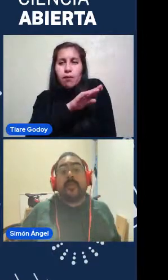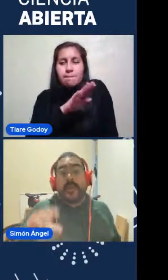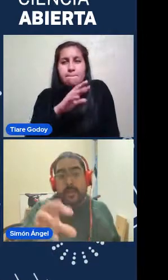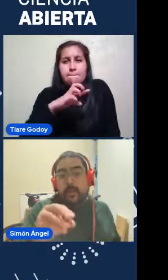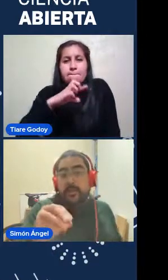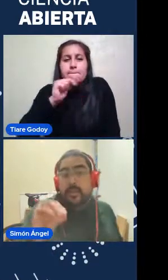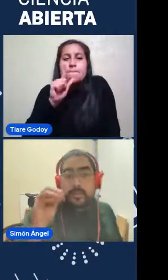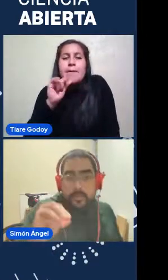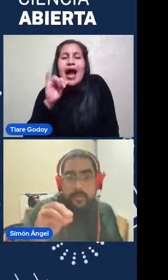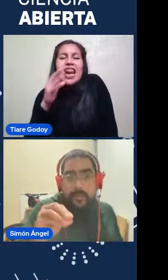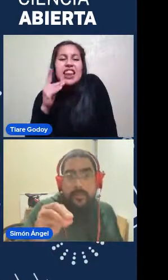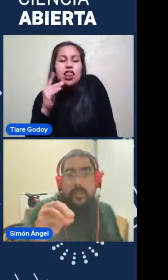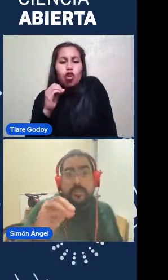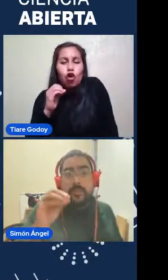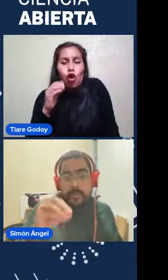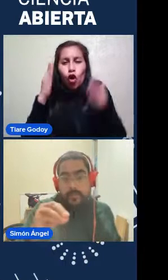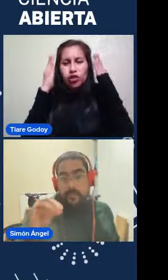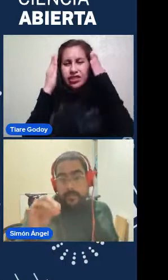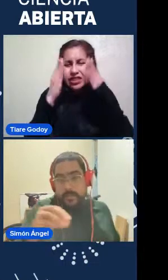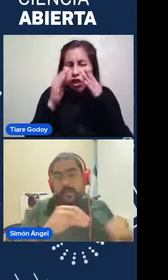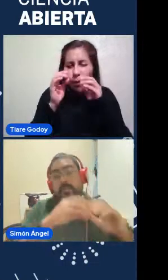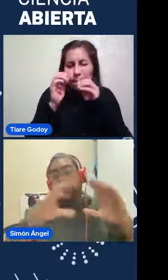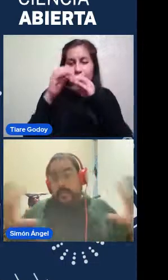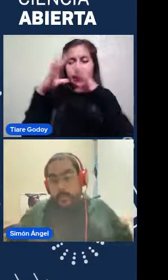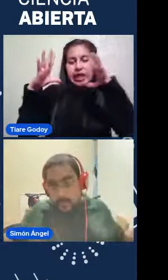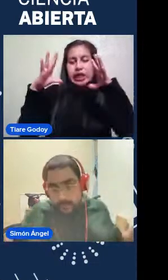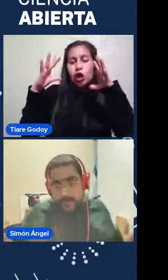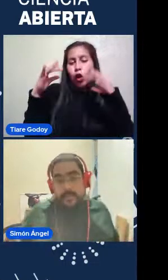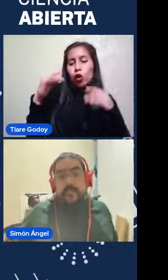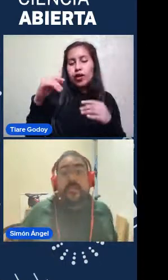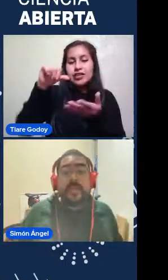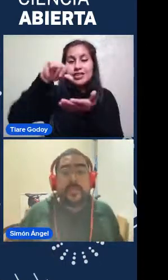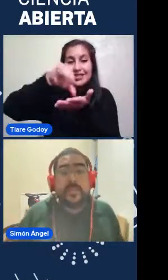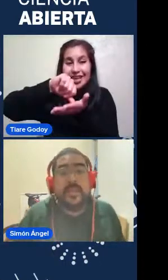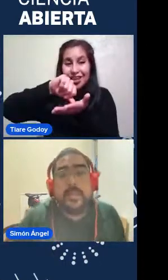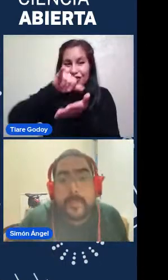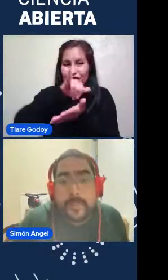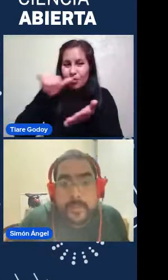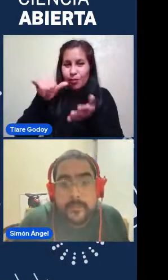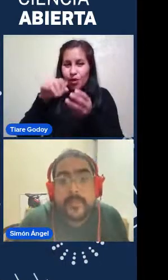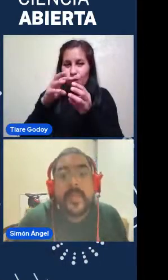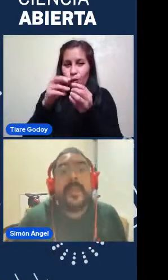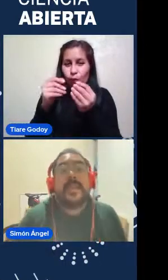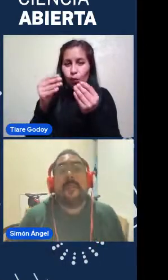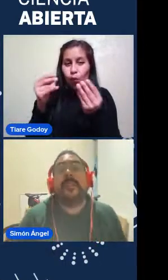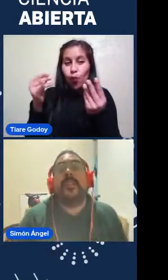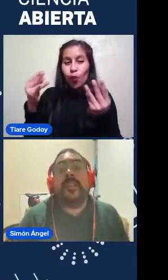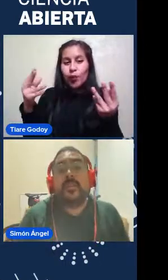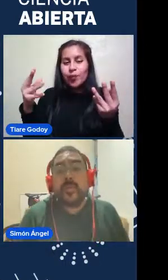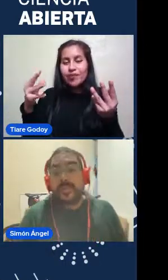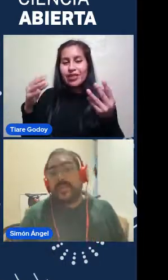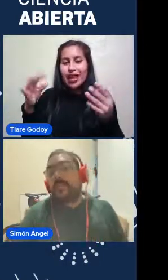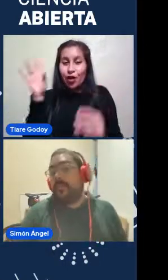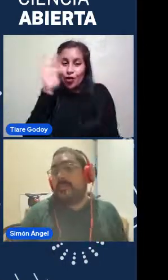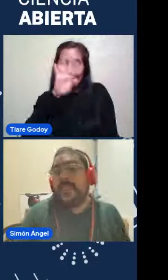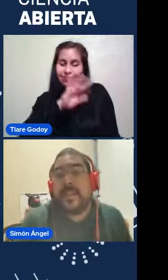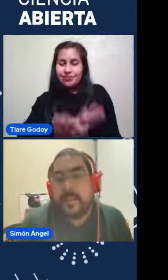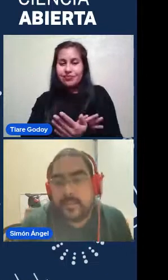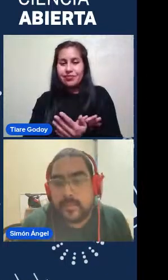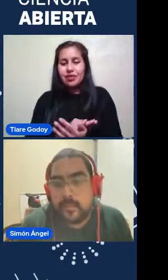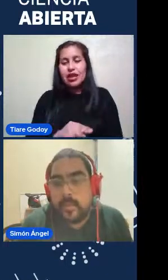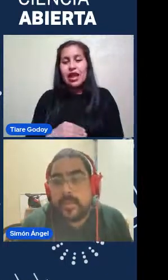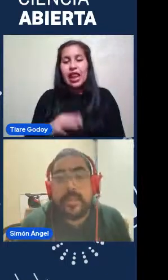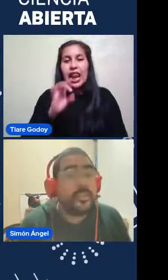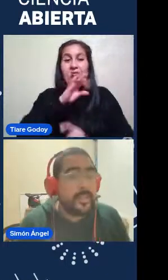Tiene una gran Concentración De brillo En el centro Y luego va Difuminándose Lentamente La mayoría De sus estrellas Son